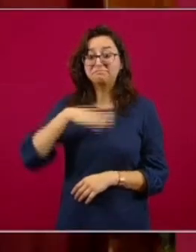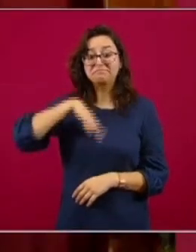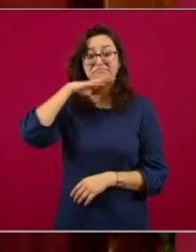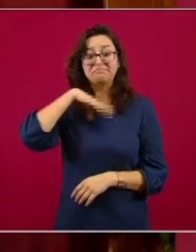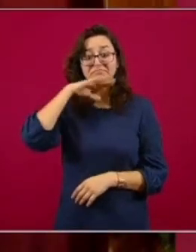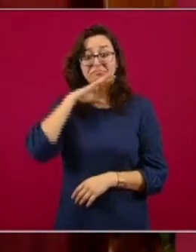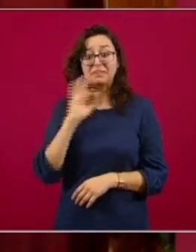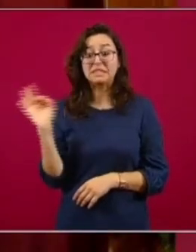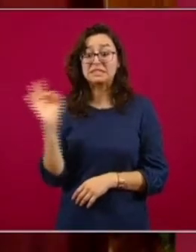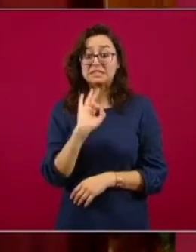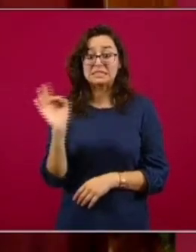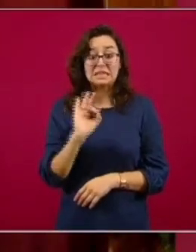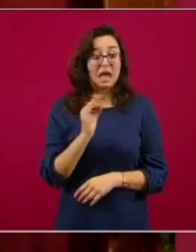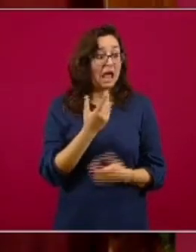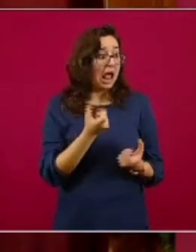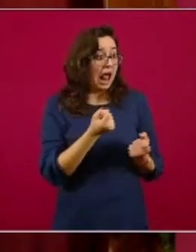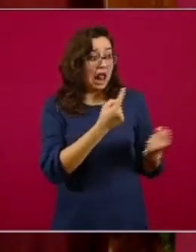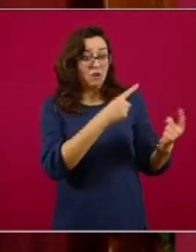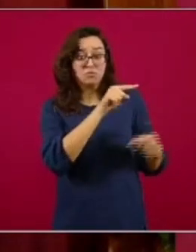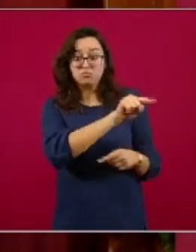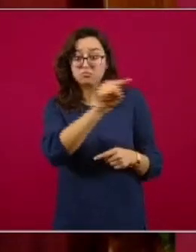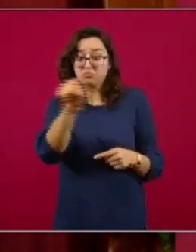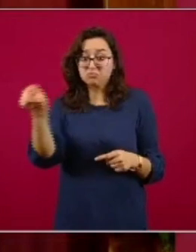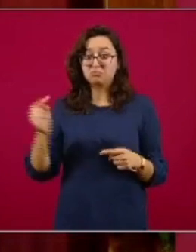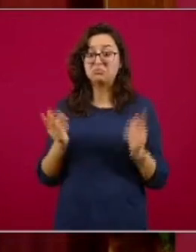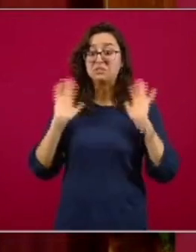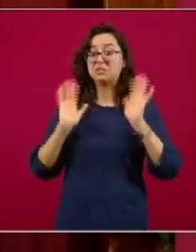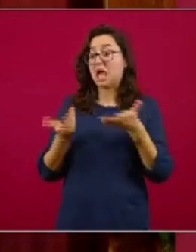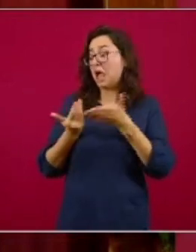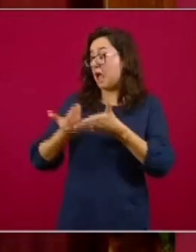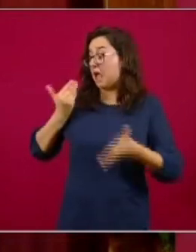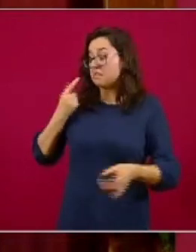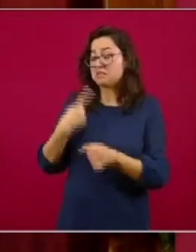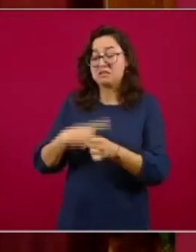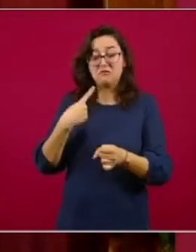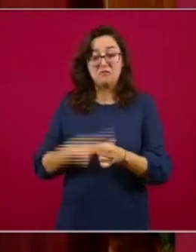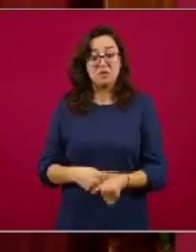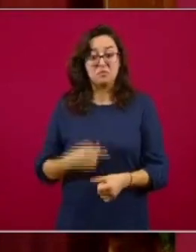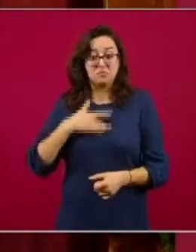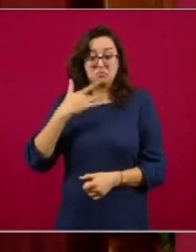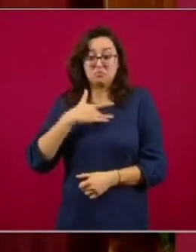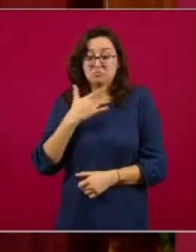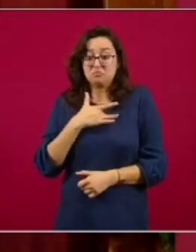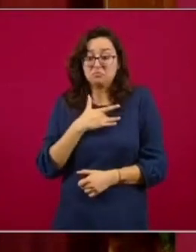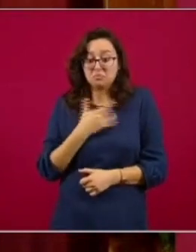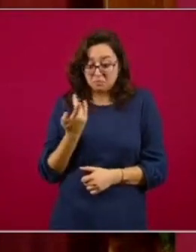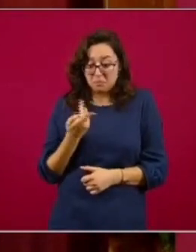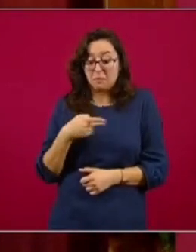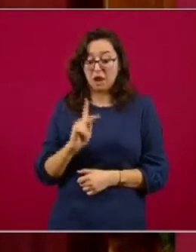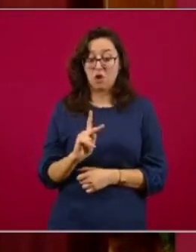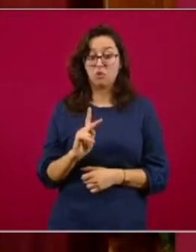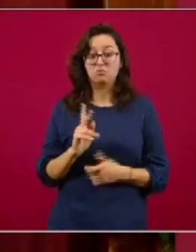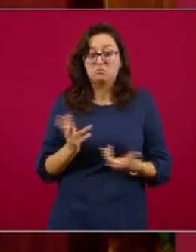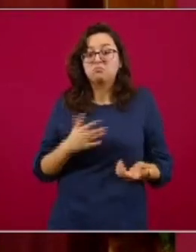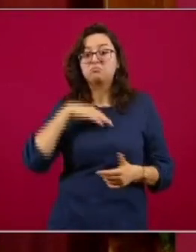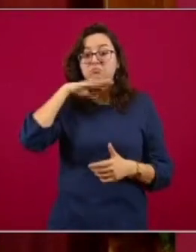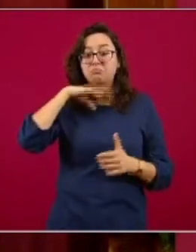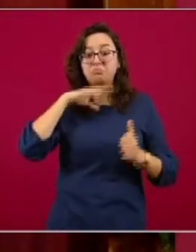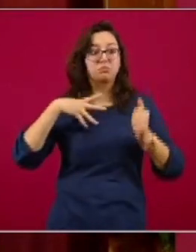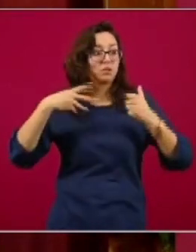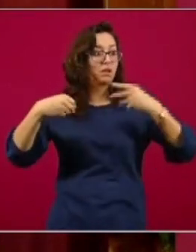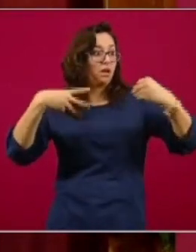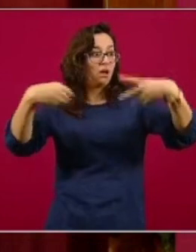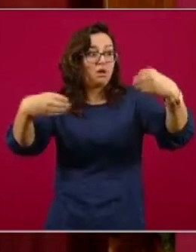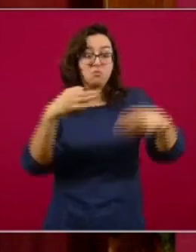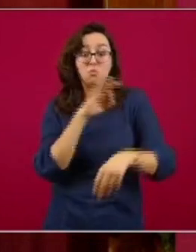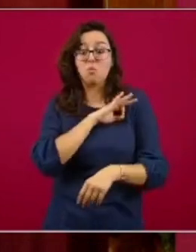muchos de los que estamos aquí, somos asintomáticos y que por lo tanto podemos estar transmitiendo la enfermedad sin darnos cuenta.